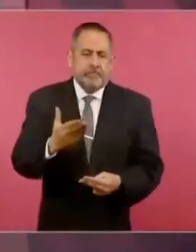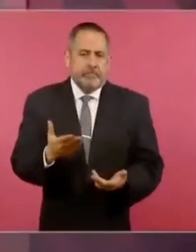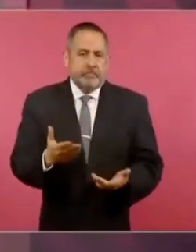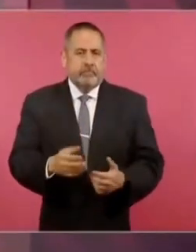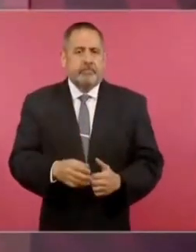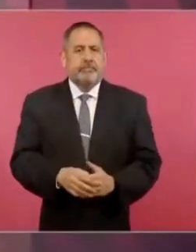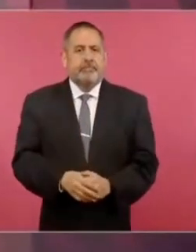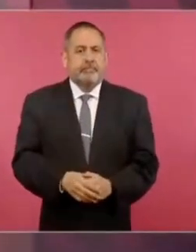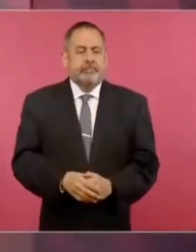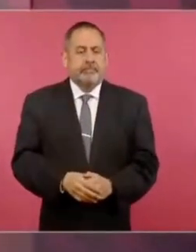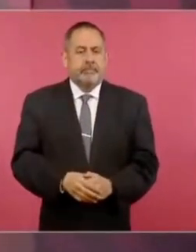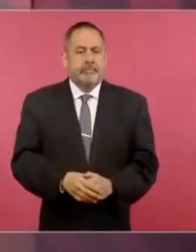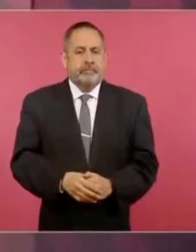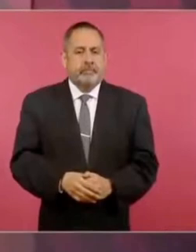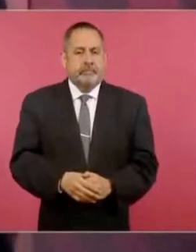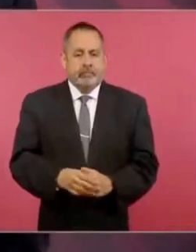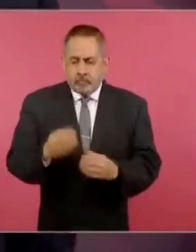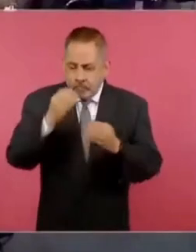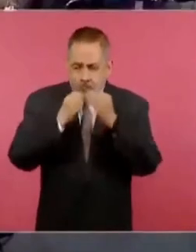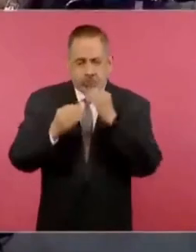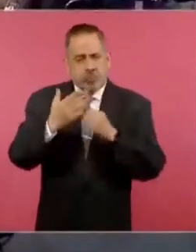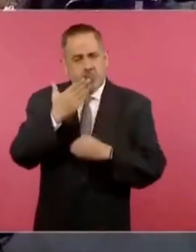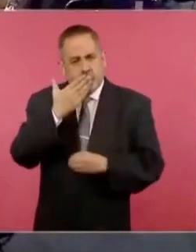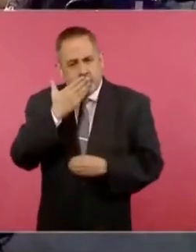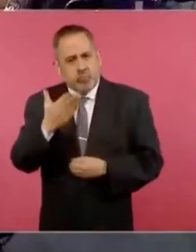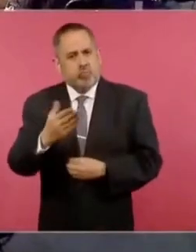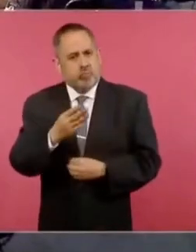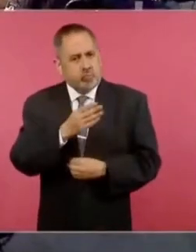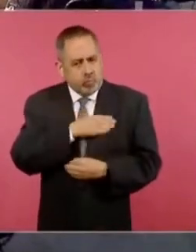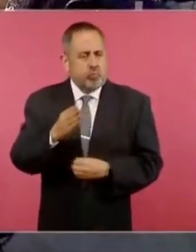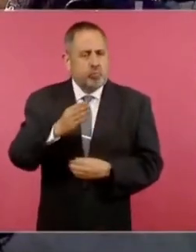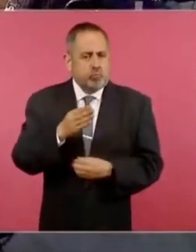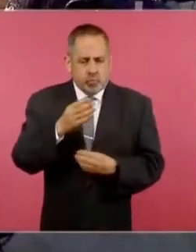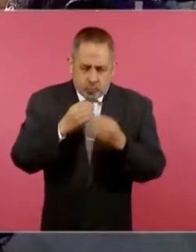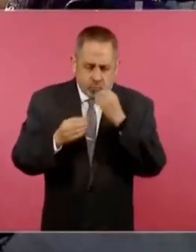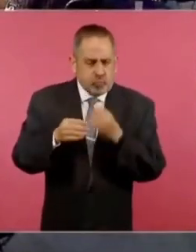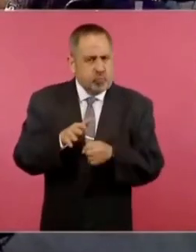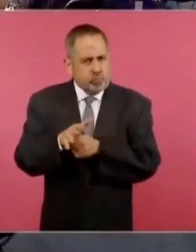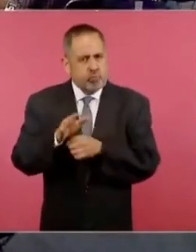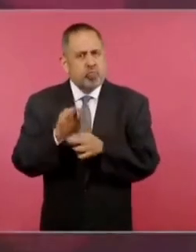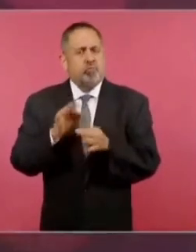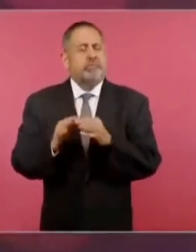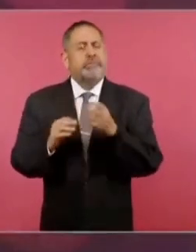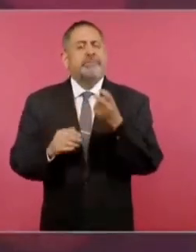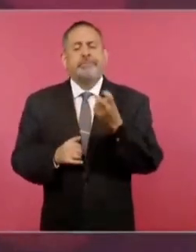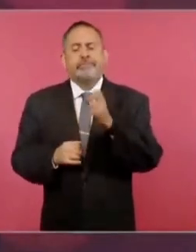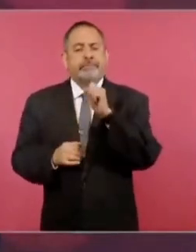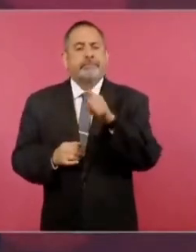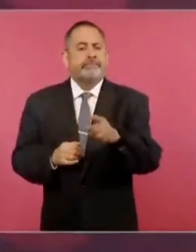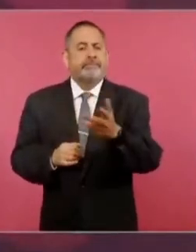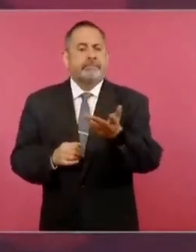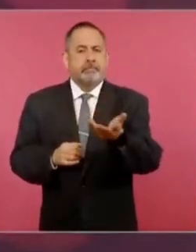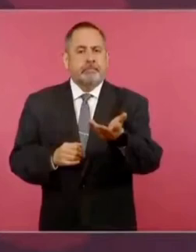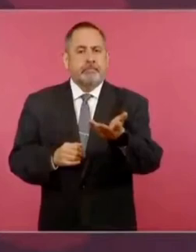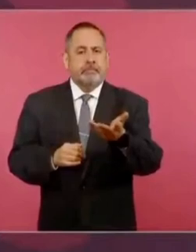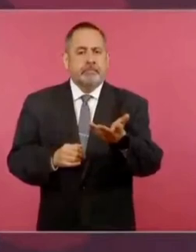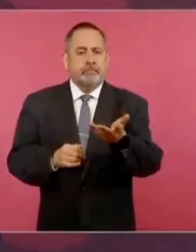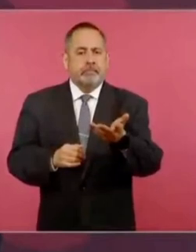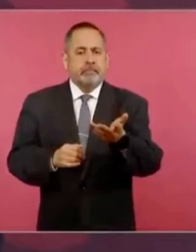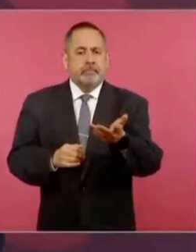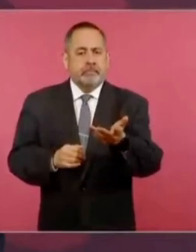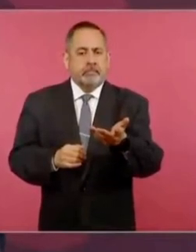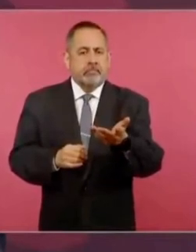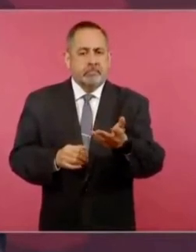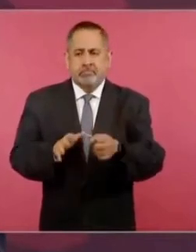alimentación, alimentación y alimentación. Y además tenemos los